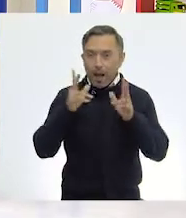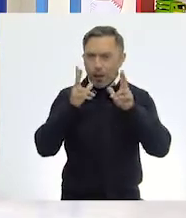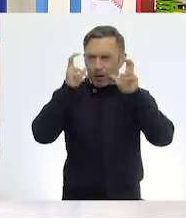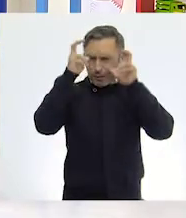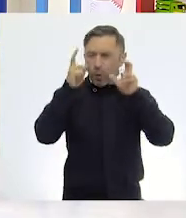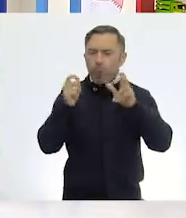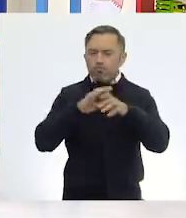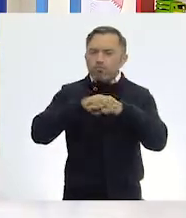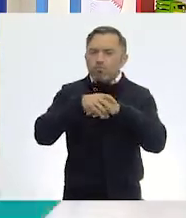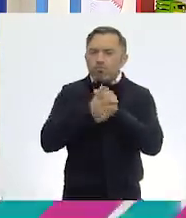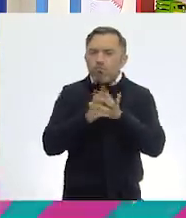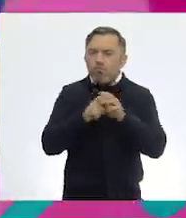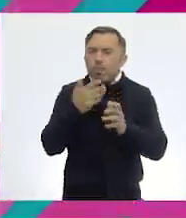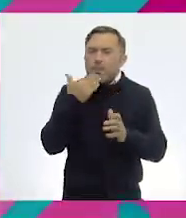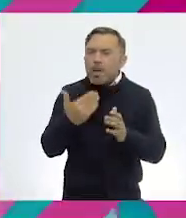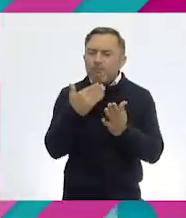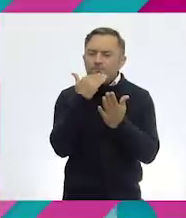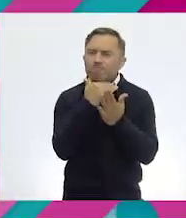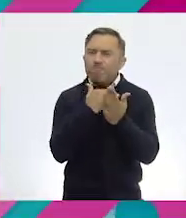manos correctamente.